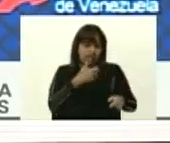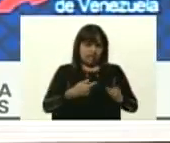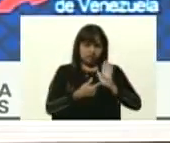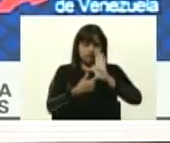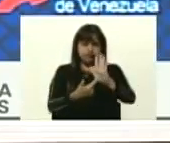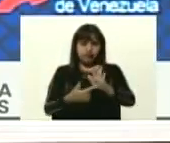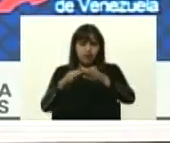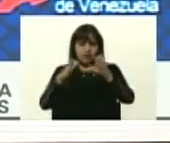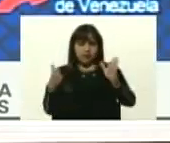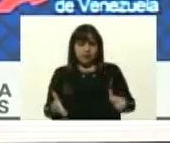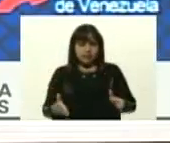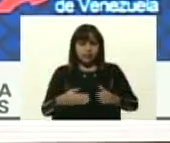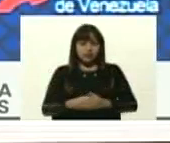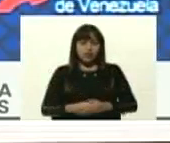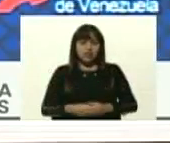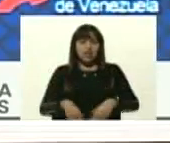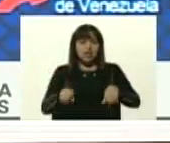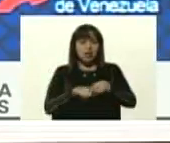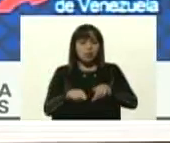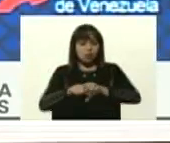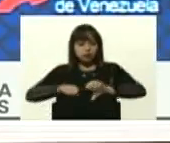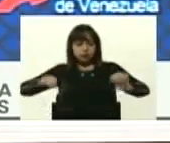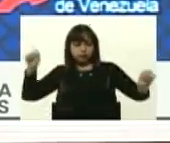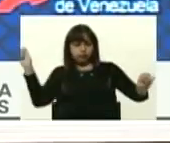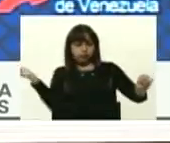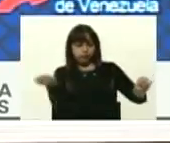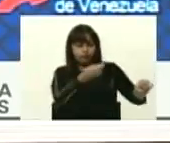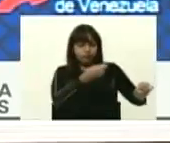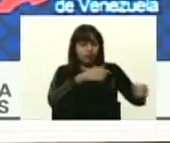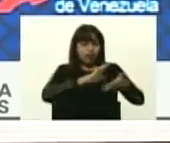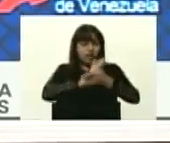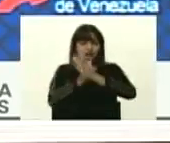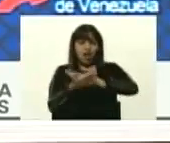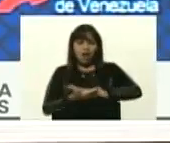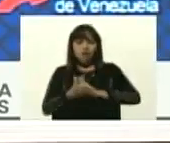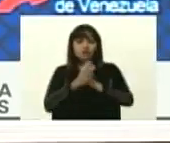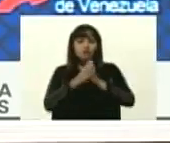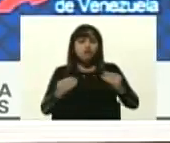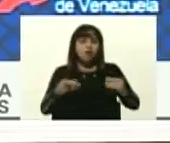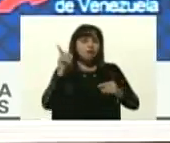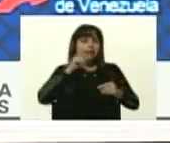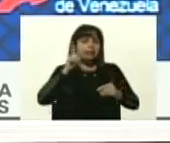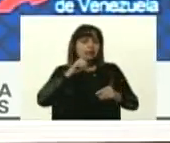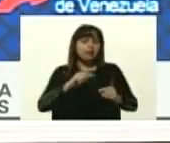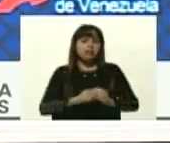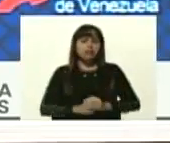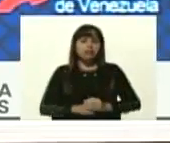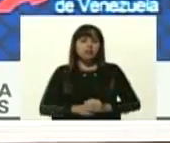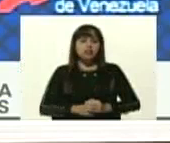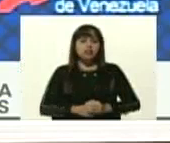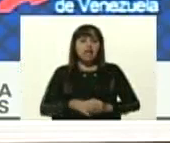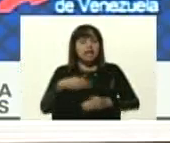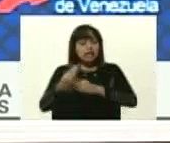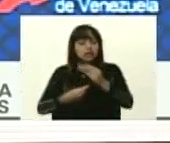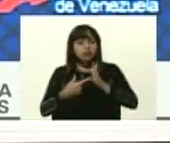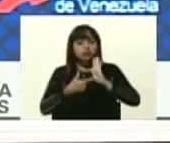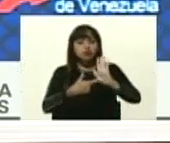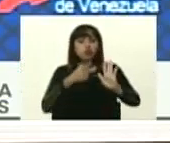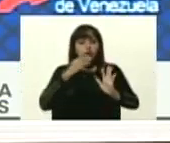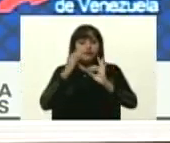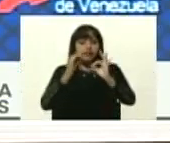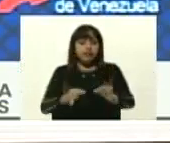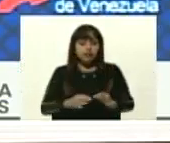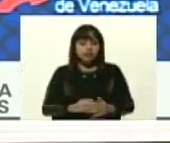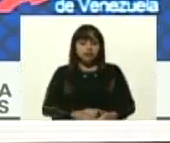rayo láser, Madein, Venezuela. Y los pulverizó. Con la verdad. Con la verdad.